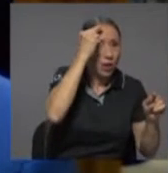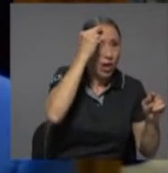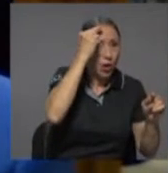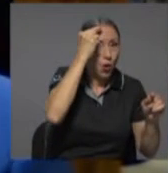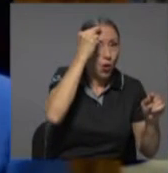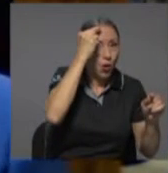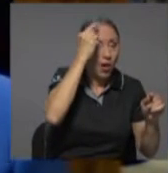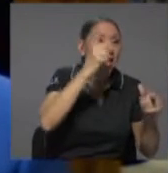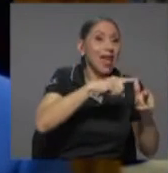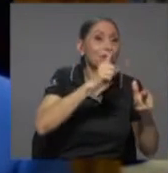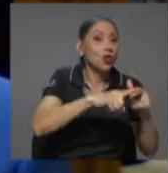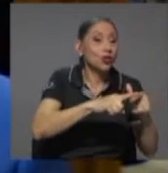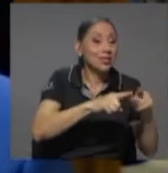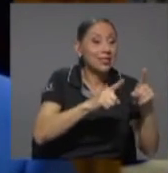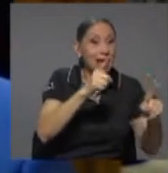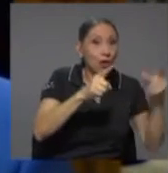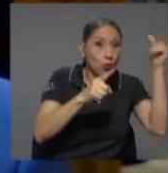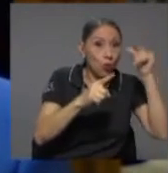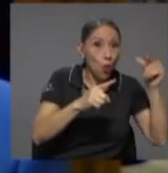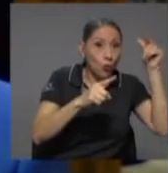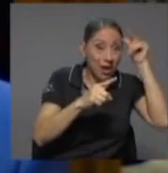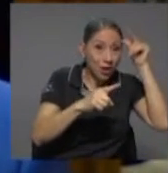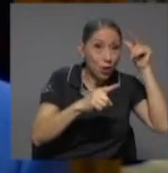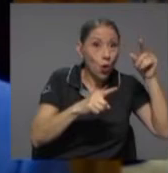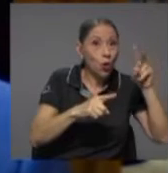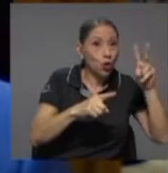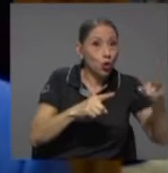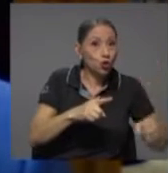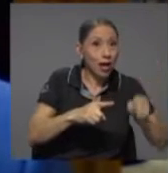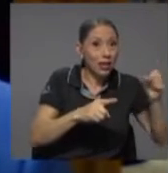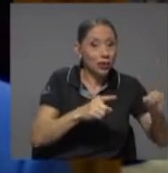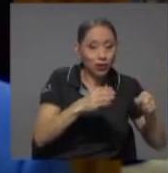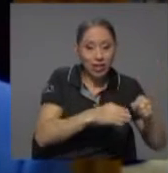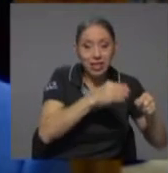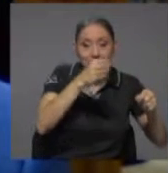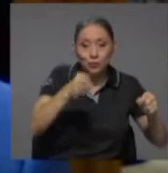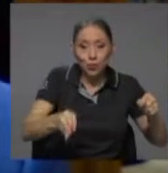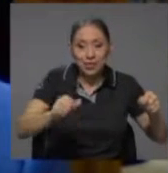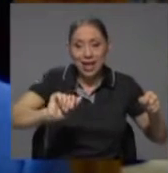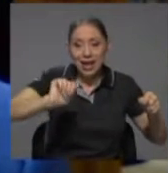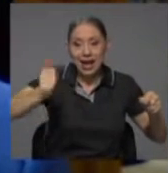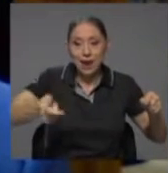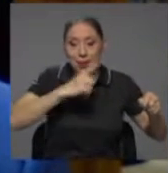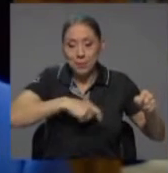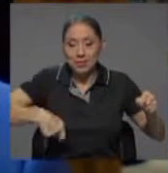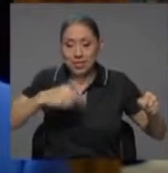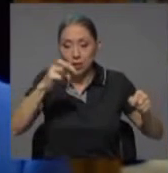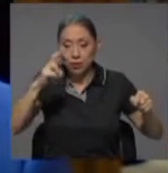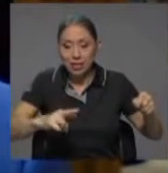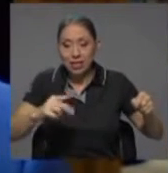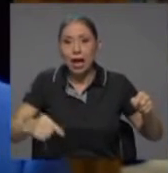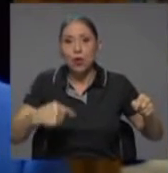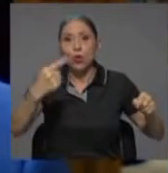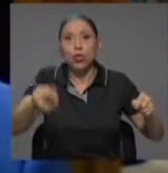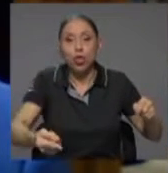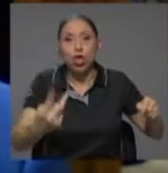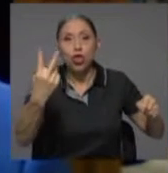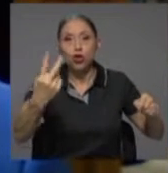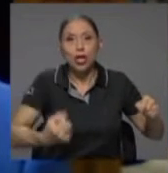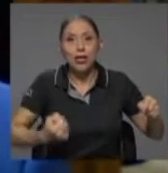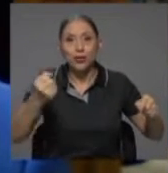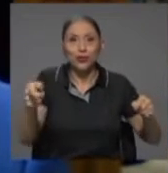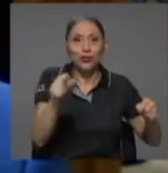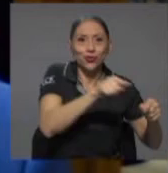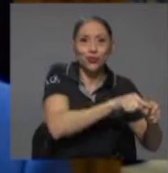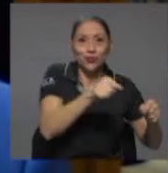en un gobierno y dos años en el siguiente. Al final en la Asamblea Legislativa no hubo demasiado apoyo a esto y quisiéramos reformarlo para que solo